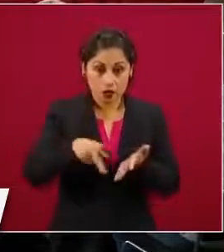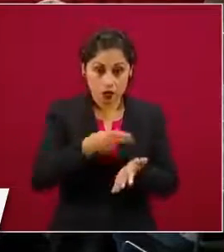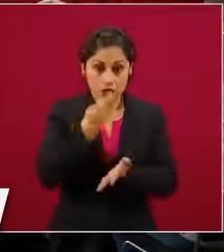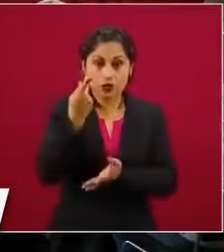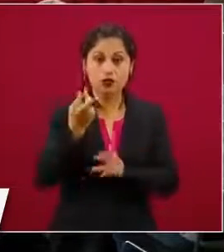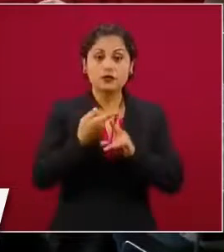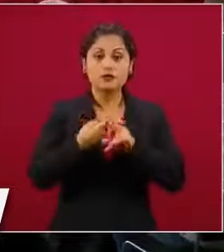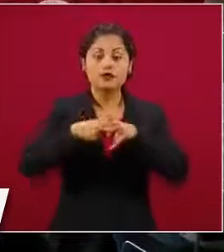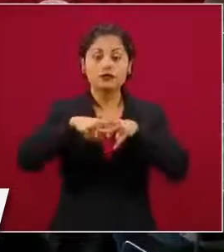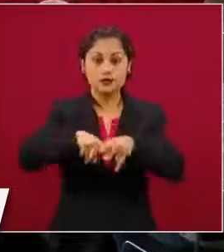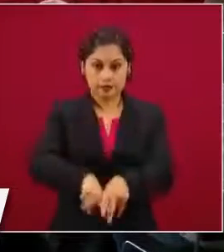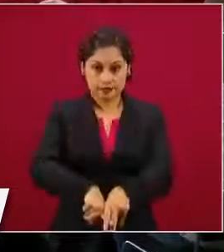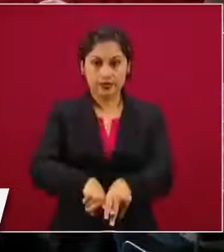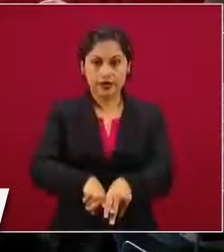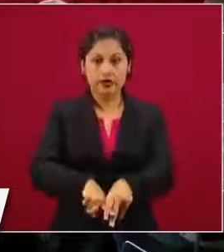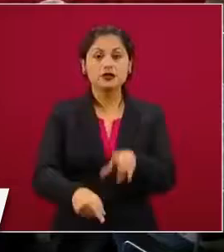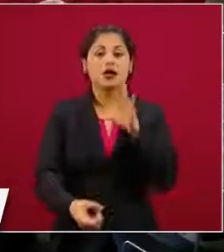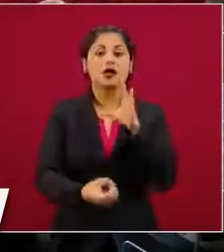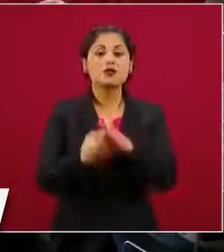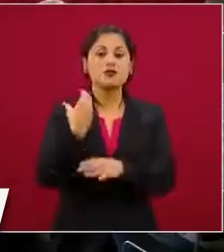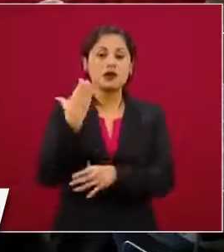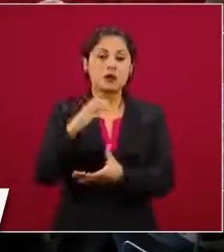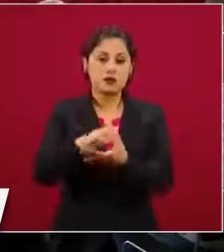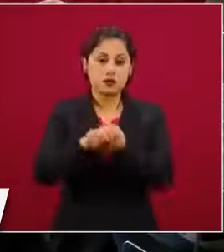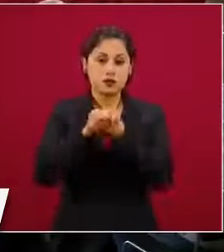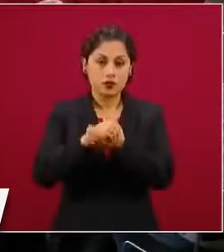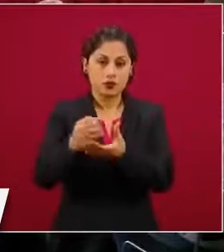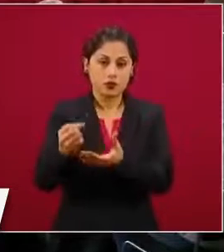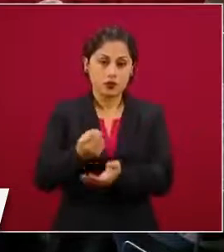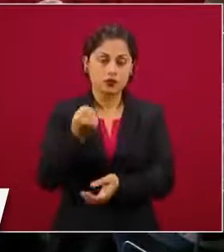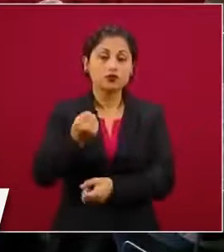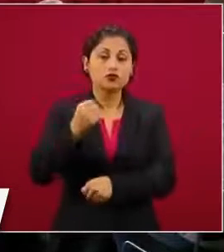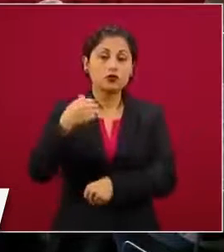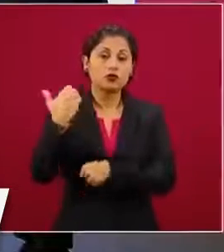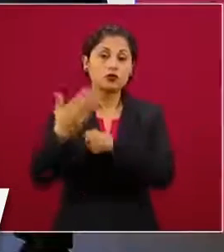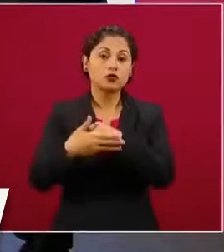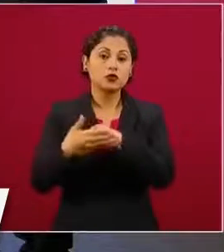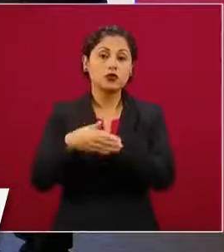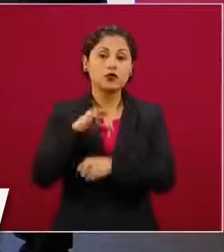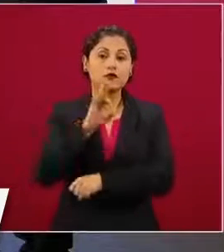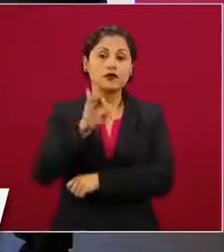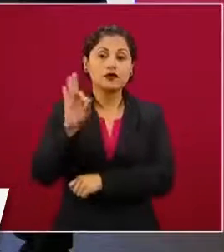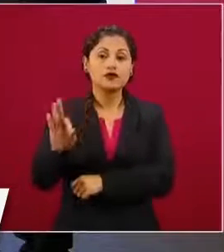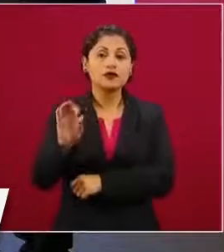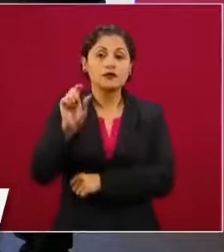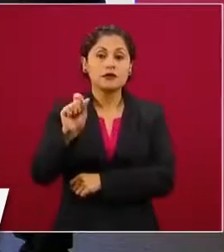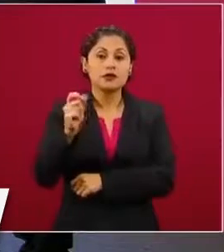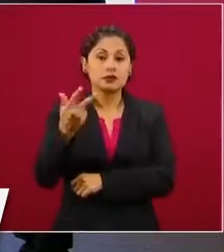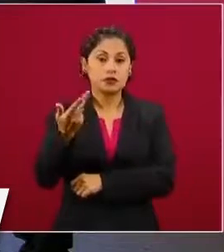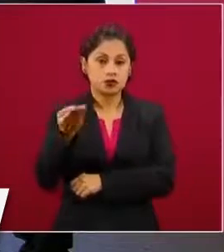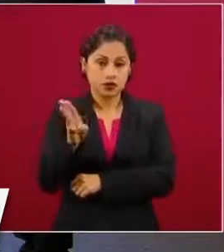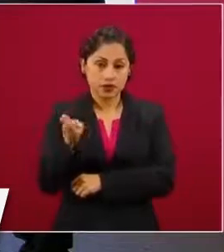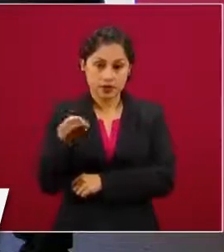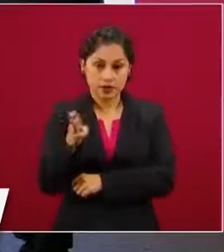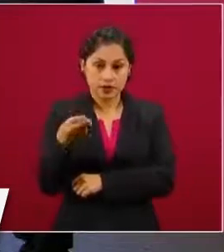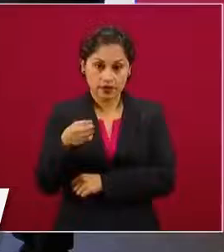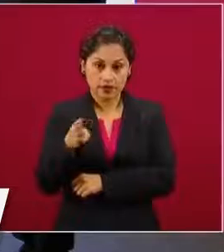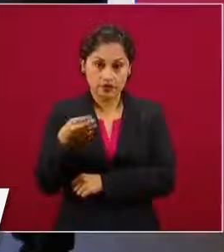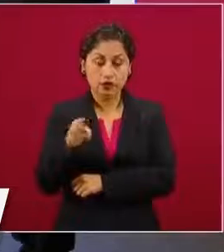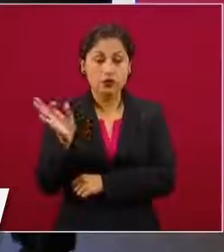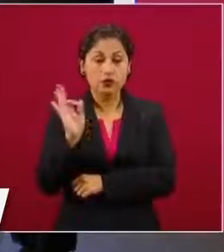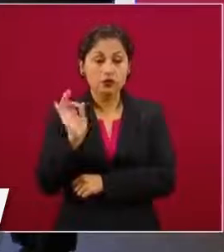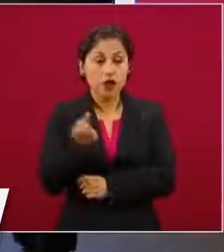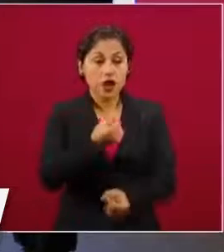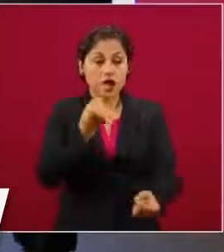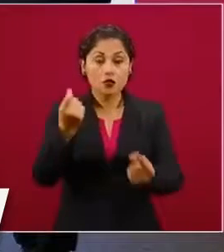el registro para participar en el siguiente sorteo que se llevará a cabo el 28 de mayo y aquellos participantes